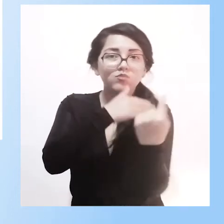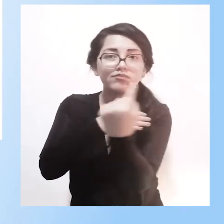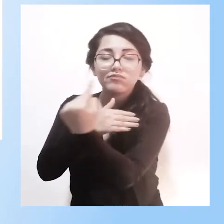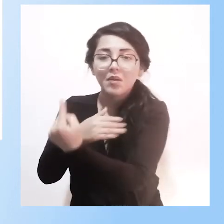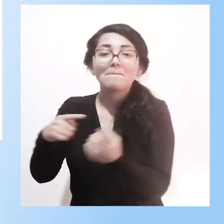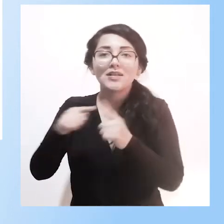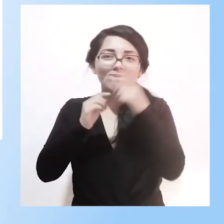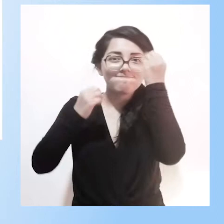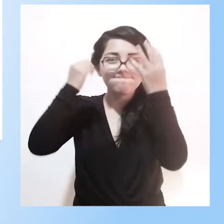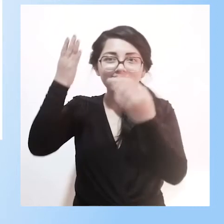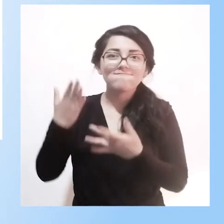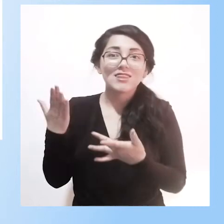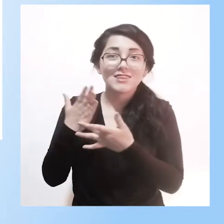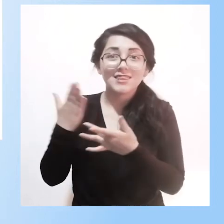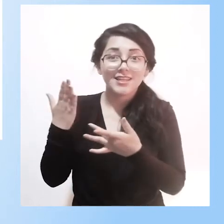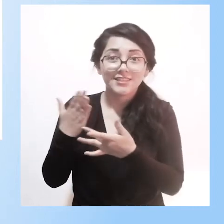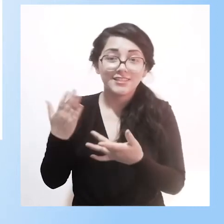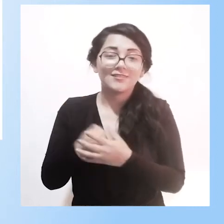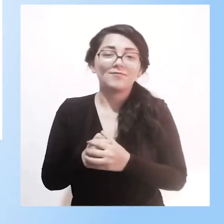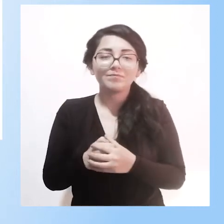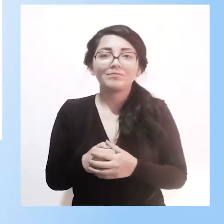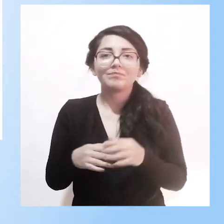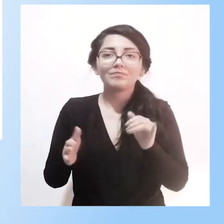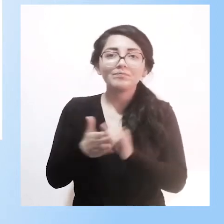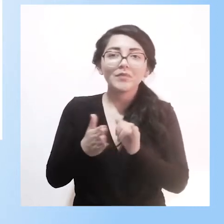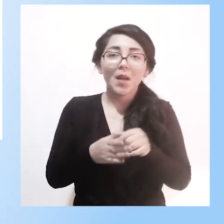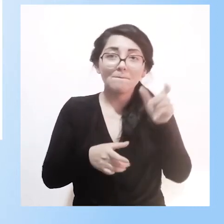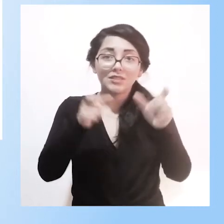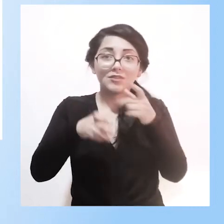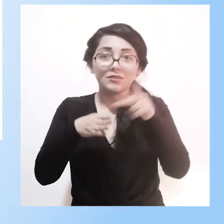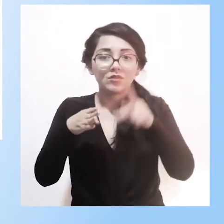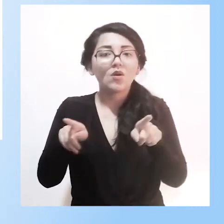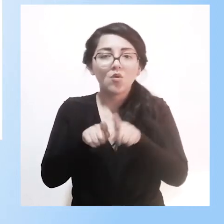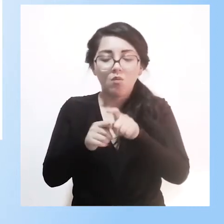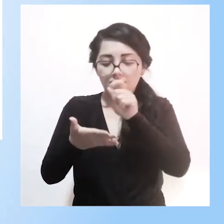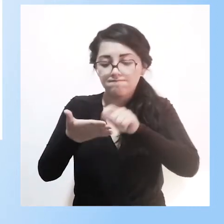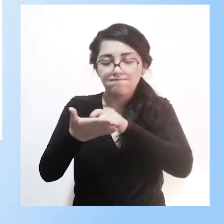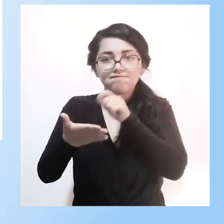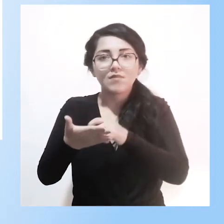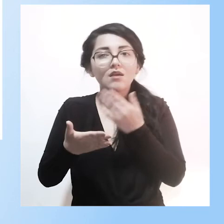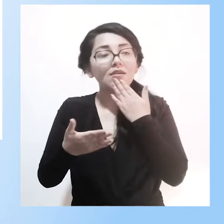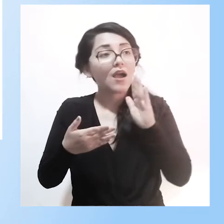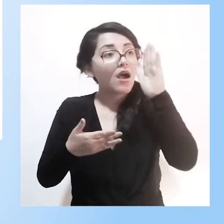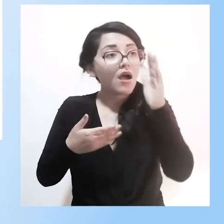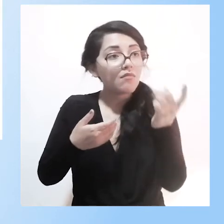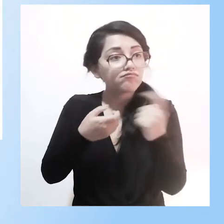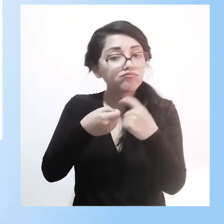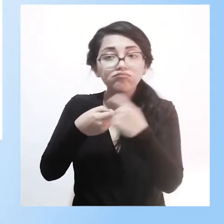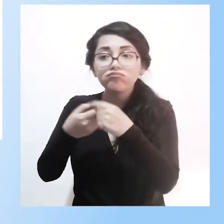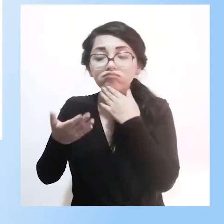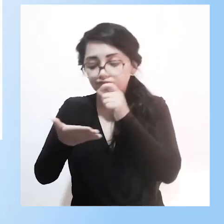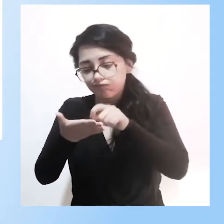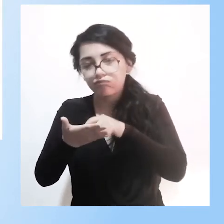TICs y las TACs. El personal del programa lleva a diario un registro de asistencia de los estudiantes a través de la ficha número